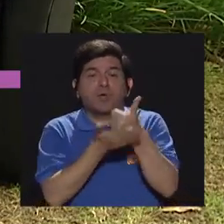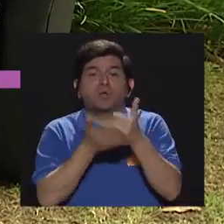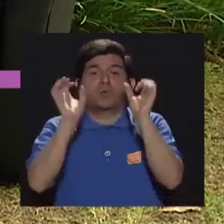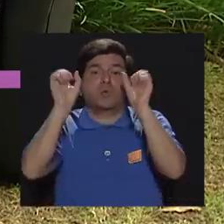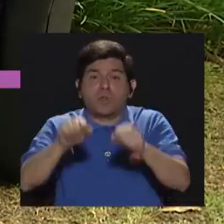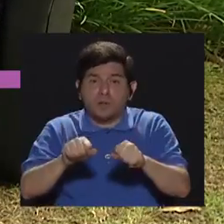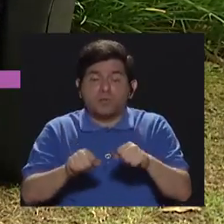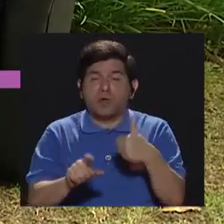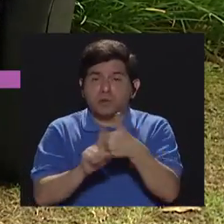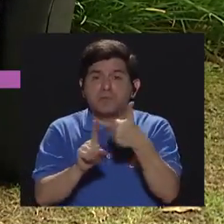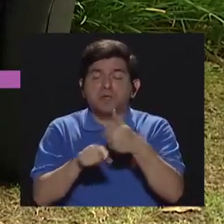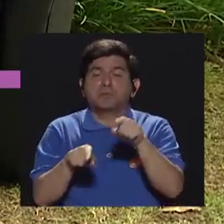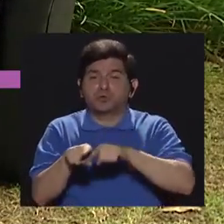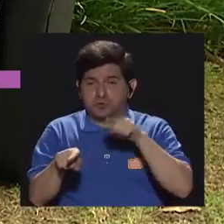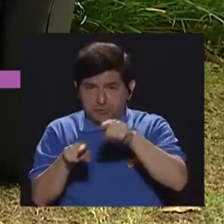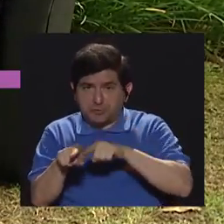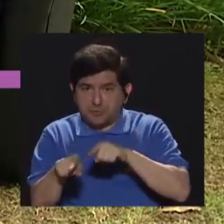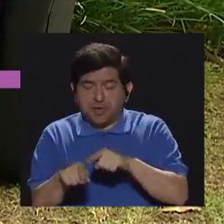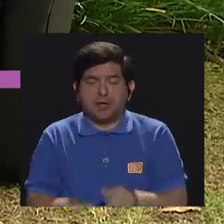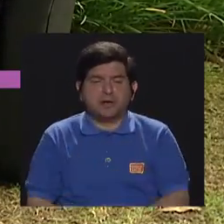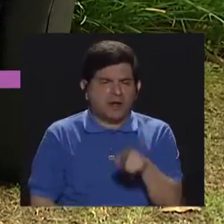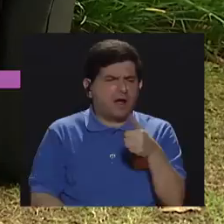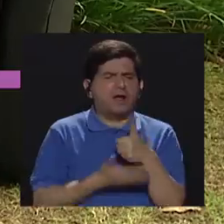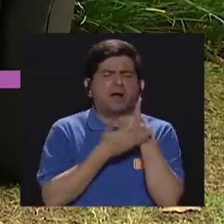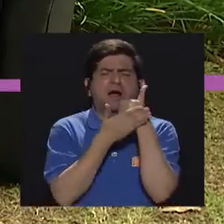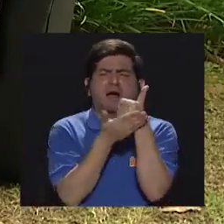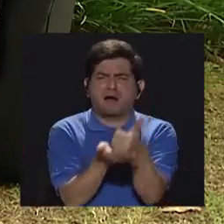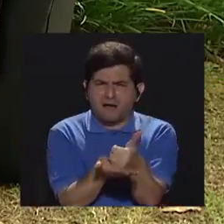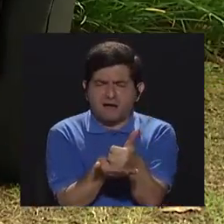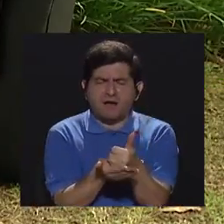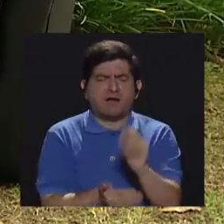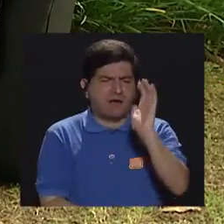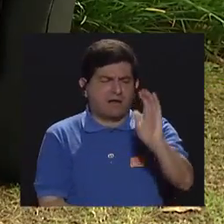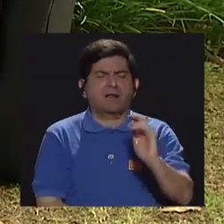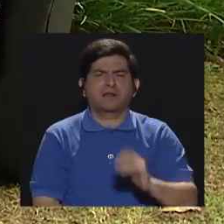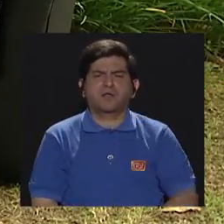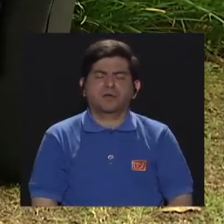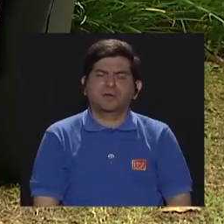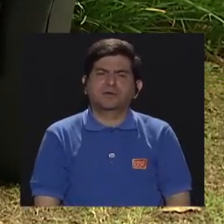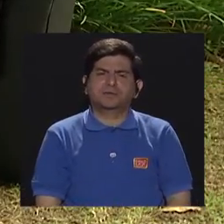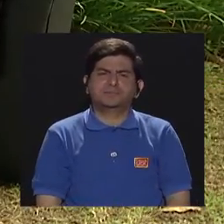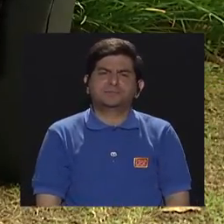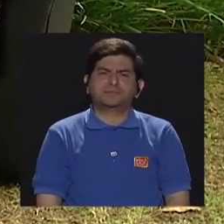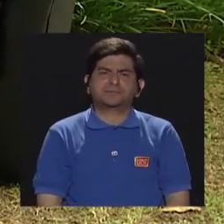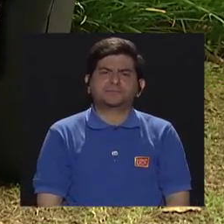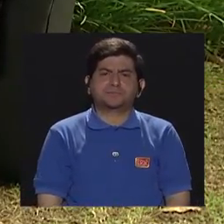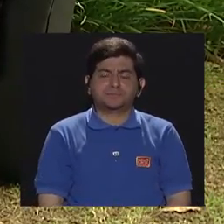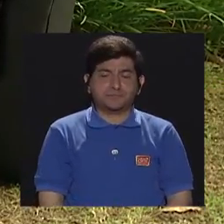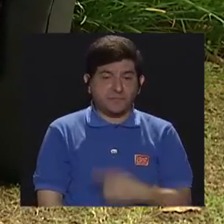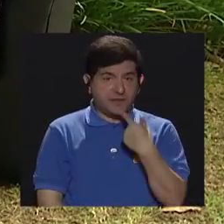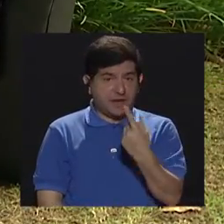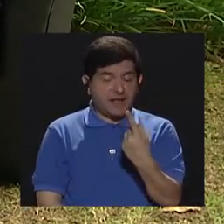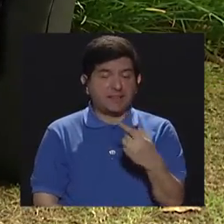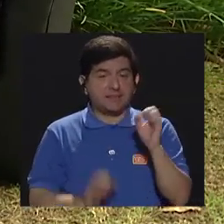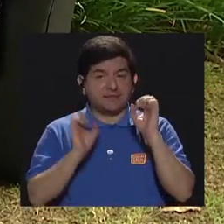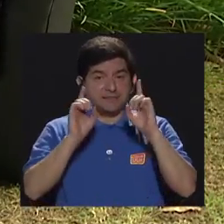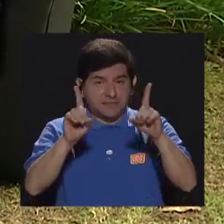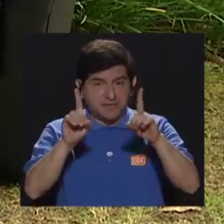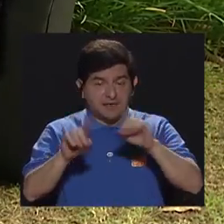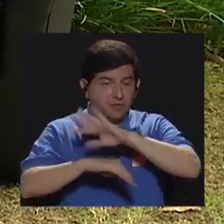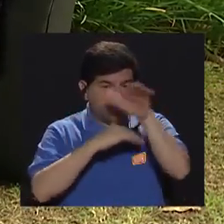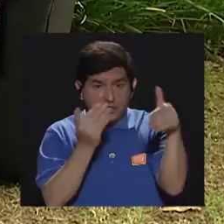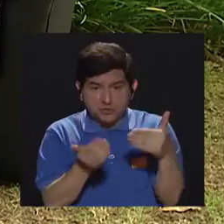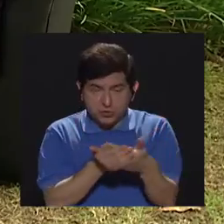puede ser de los hermanitos, ¿verdad? Que puedan ayudarle al niño menor, ¿verdad? Sí, cuando hablamos de educación es todo